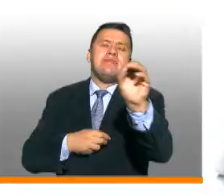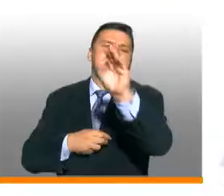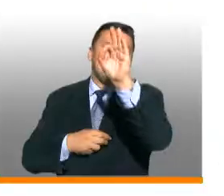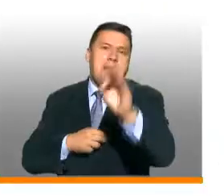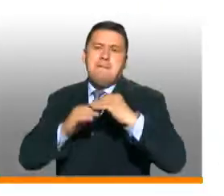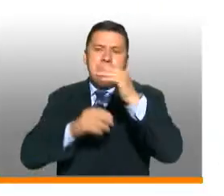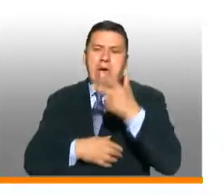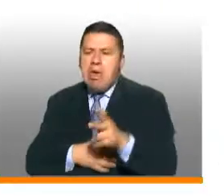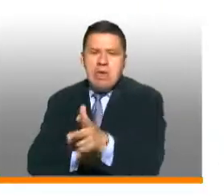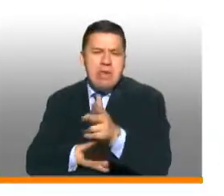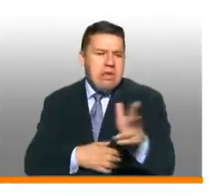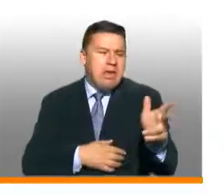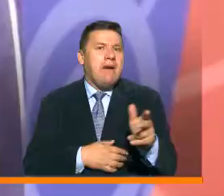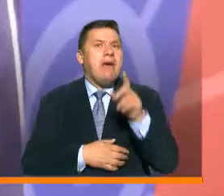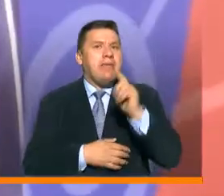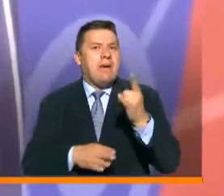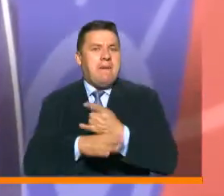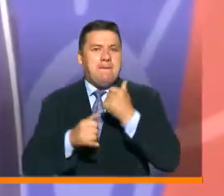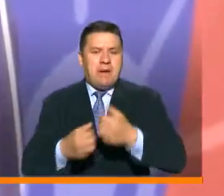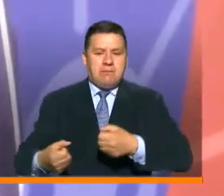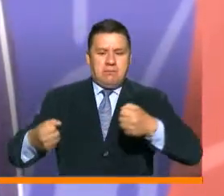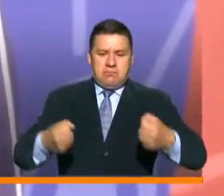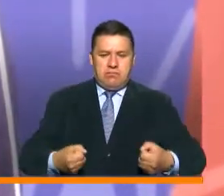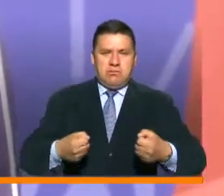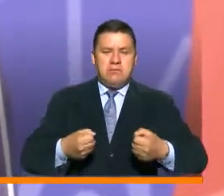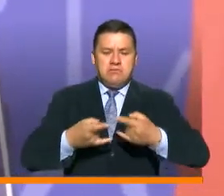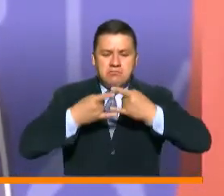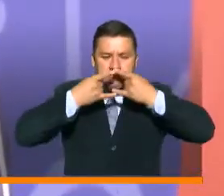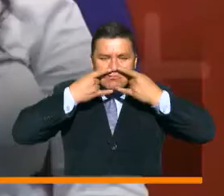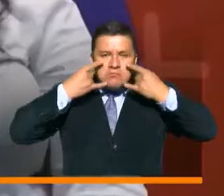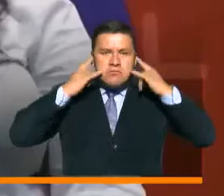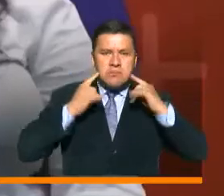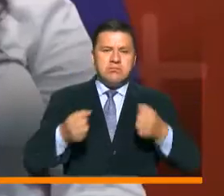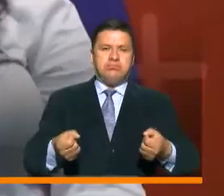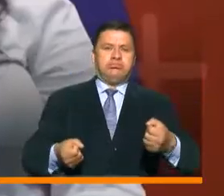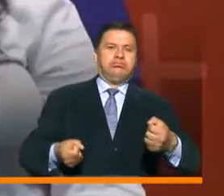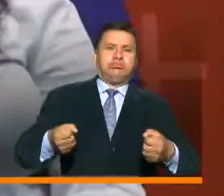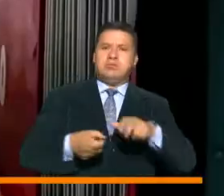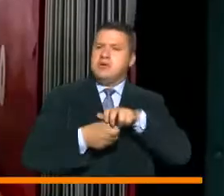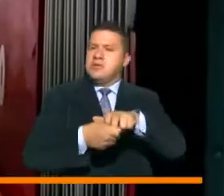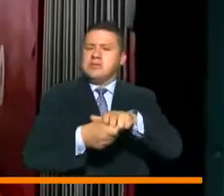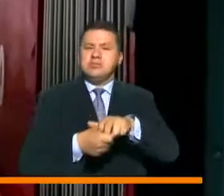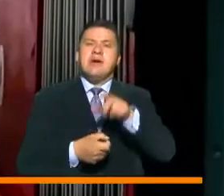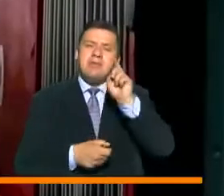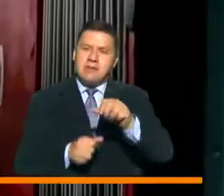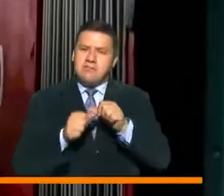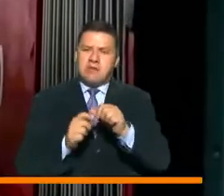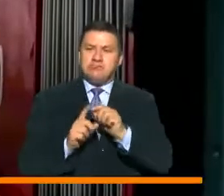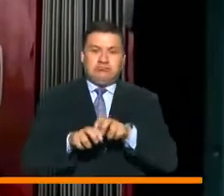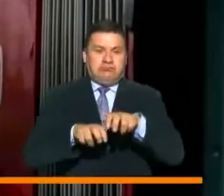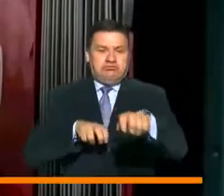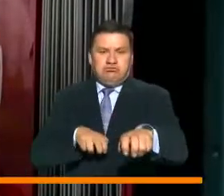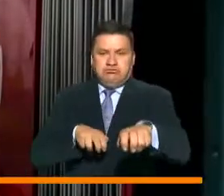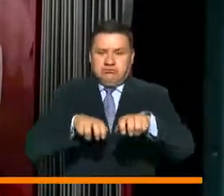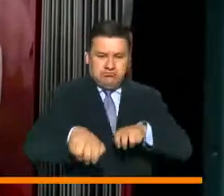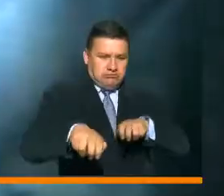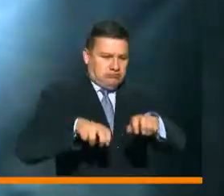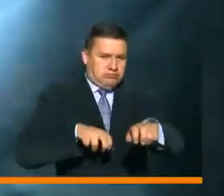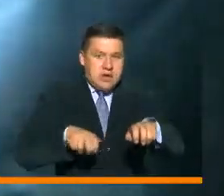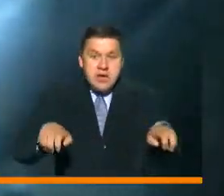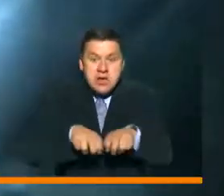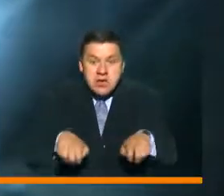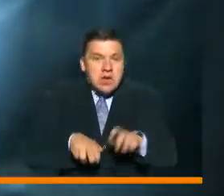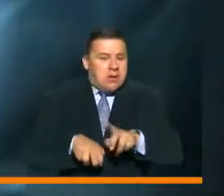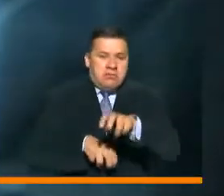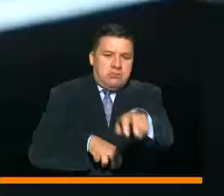Además, recordemos que se debe usar de manera adecuada y permanente el tapabocas en todos los modos de transporte, mantener el distanciamiento físico dentro de los vehículos